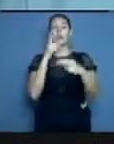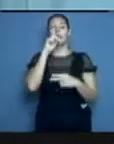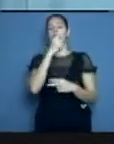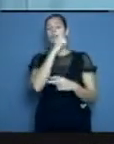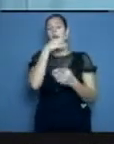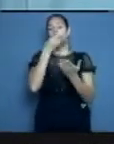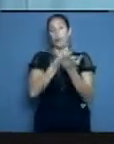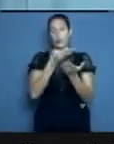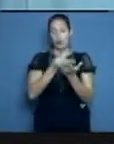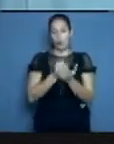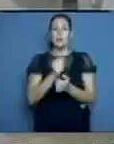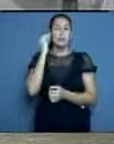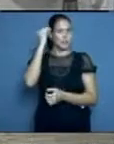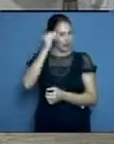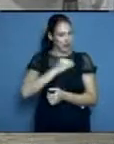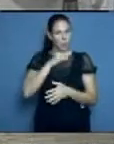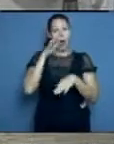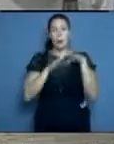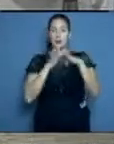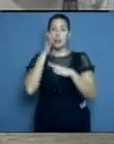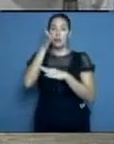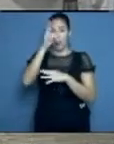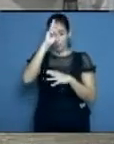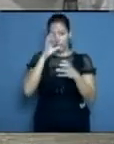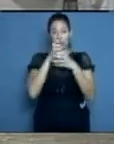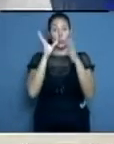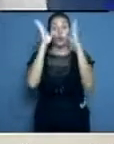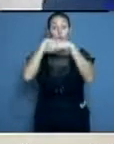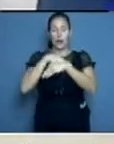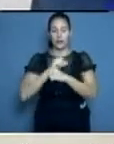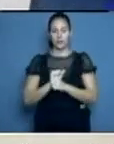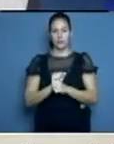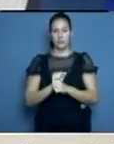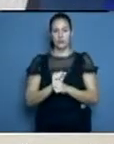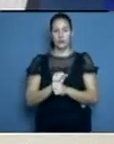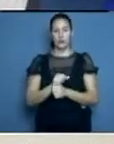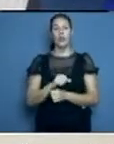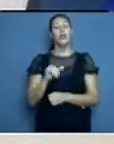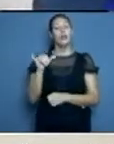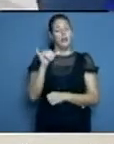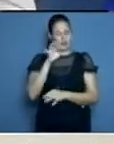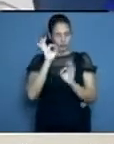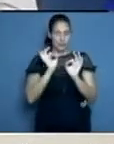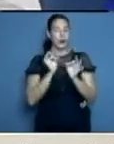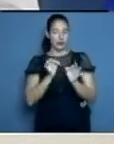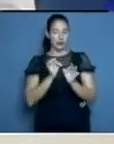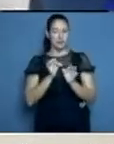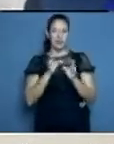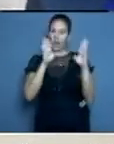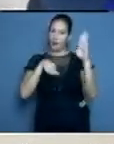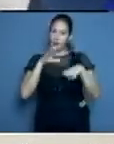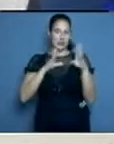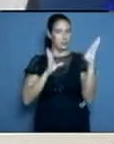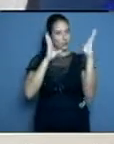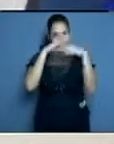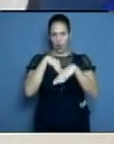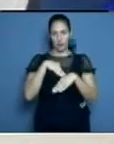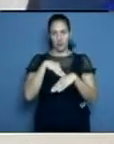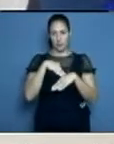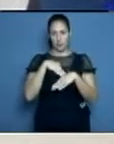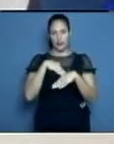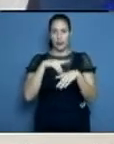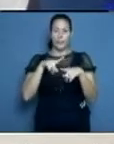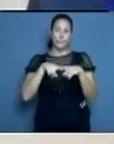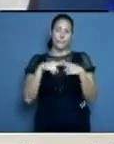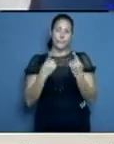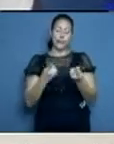faltado los test y nos han faltado los PCR? Mire, nos ha faltado y hemos tenido baja cobertura. Pero como bien usted dice, los cubanos casi todos tenemos